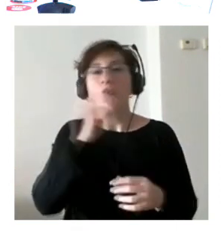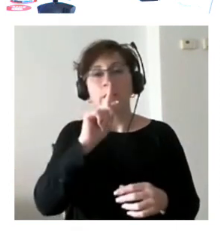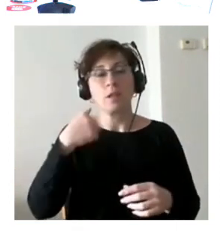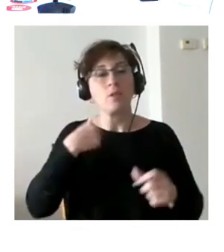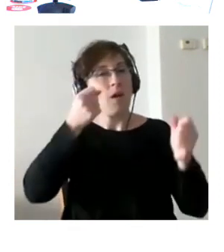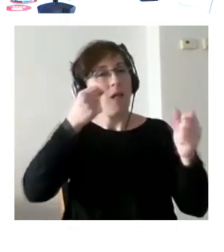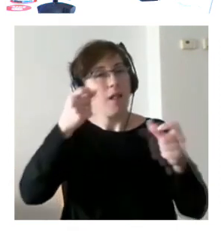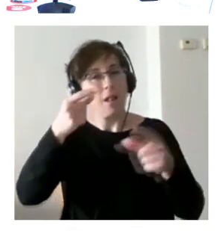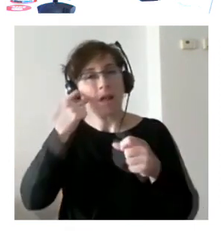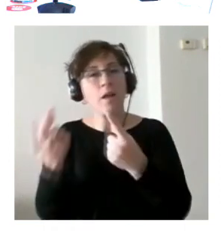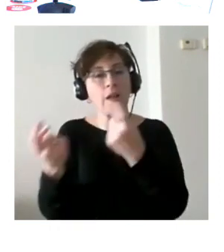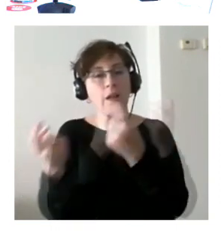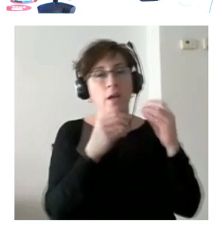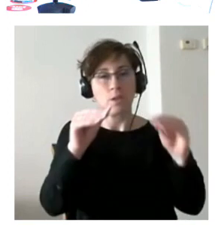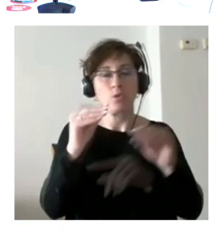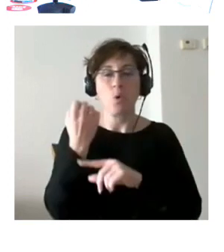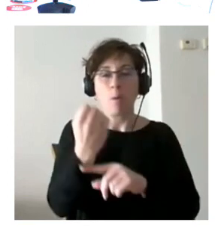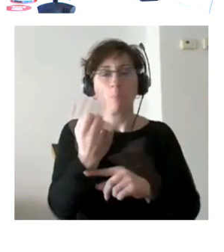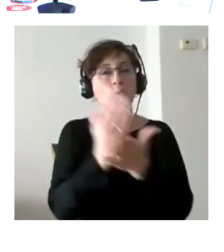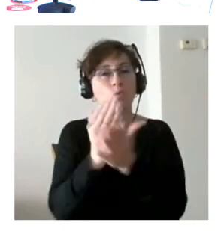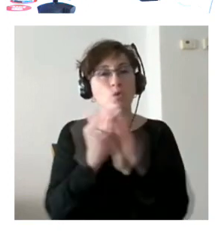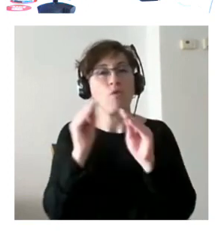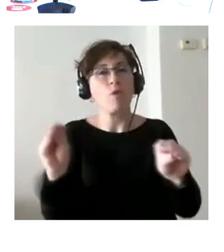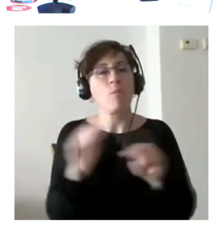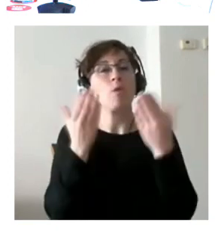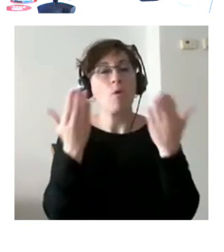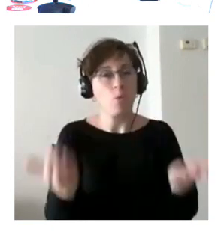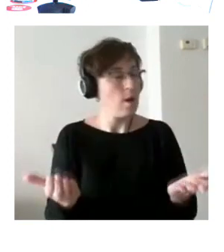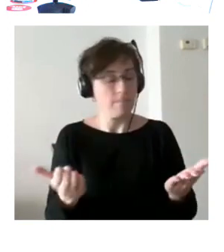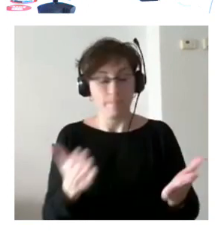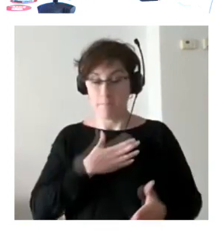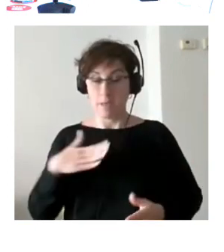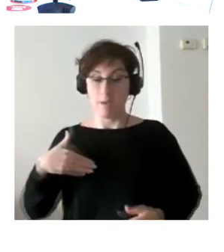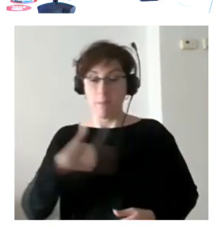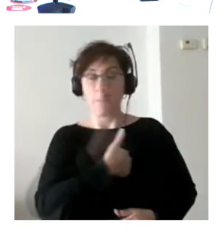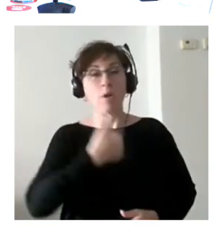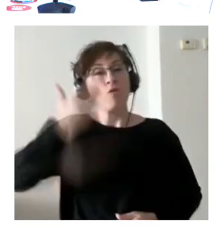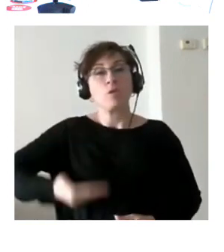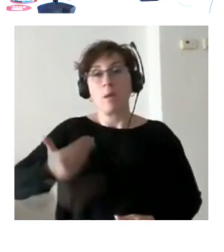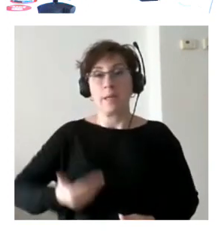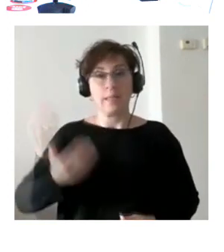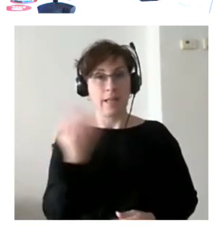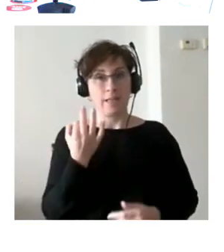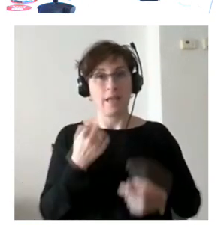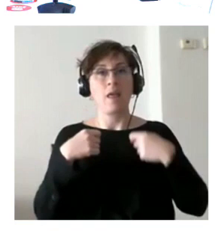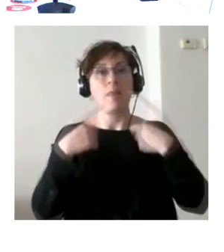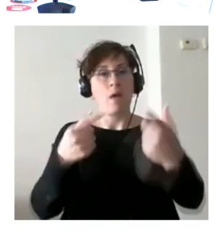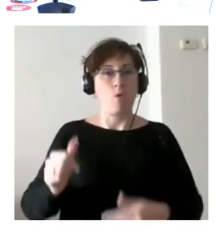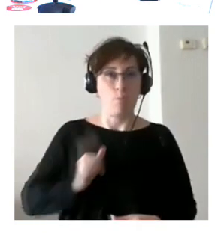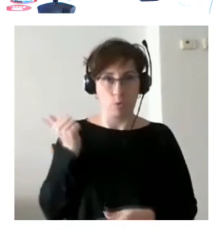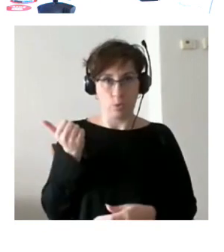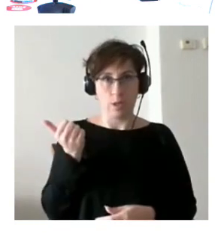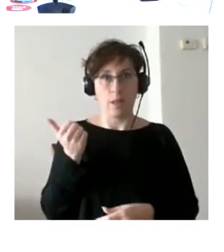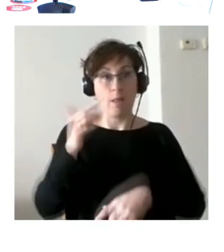o esos cursos de formación que necesita la persona sino que nuestro rol principal es generar oportunidades para que la persona